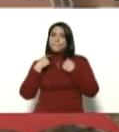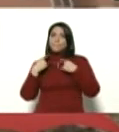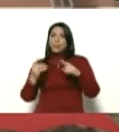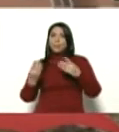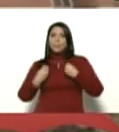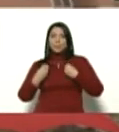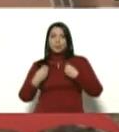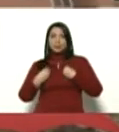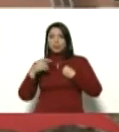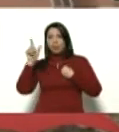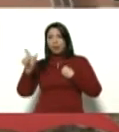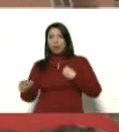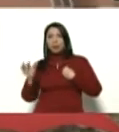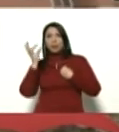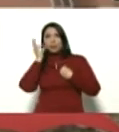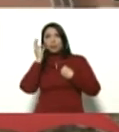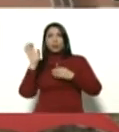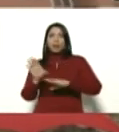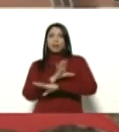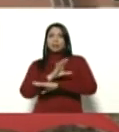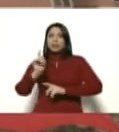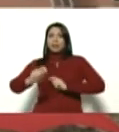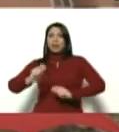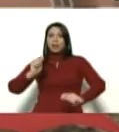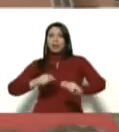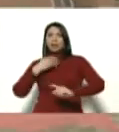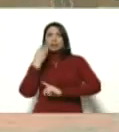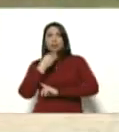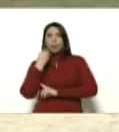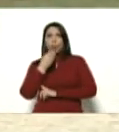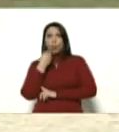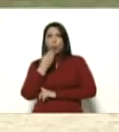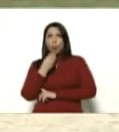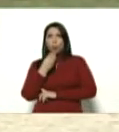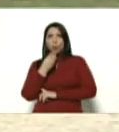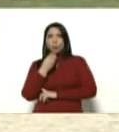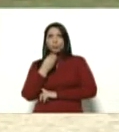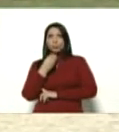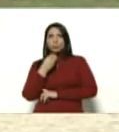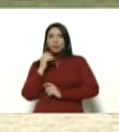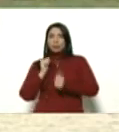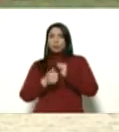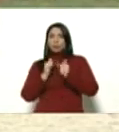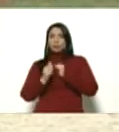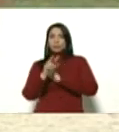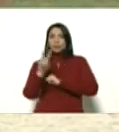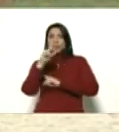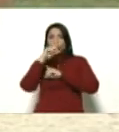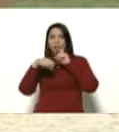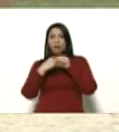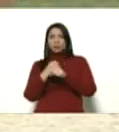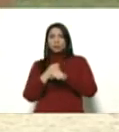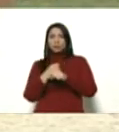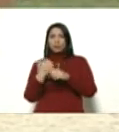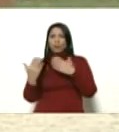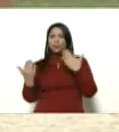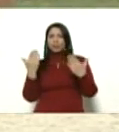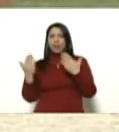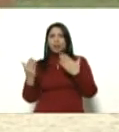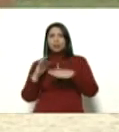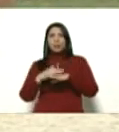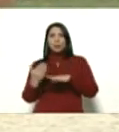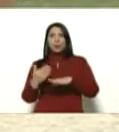vida de un cantante de gaita y de una joven atleta de 22 años un buen contraste porque por